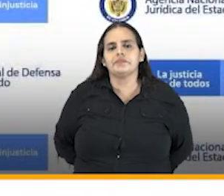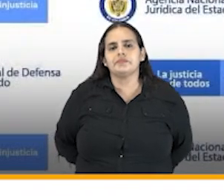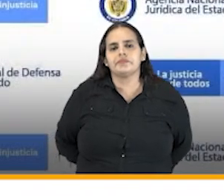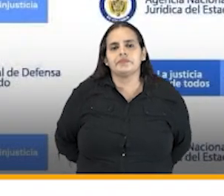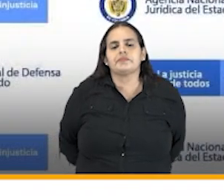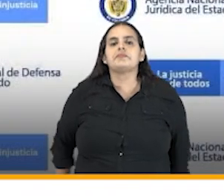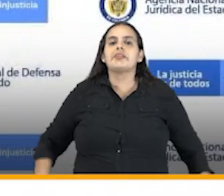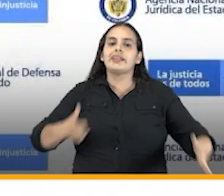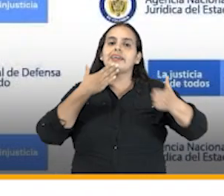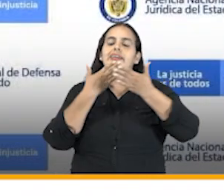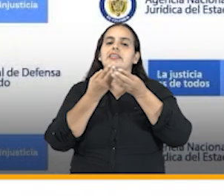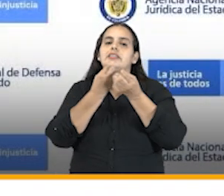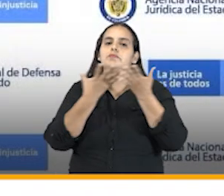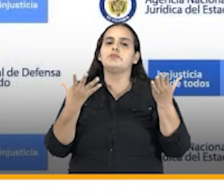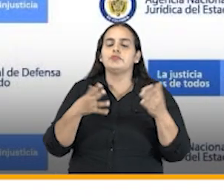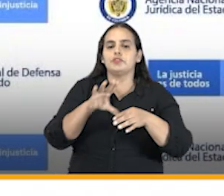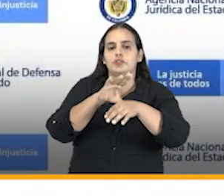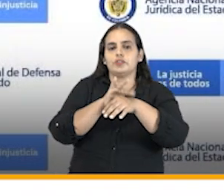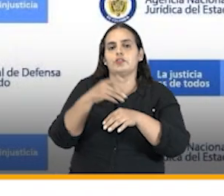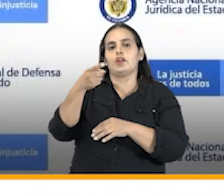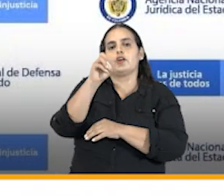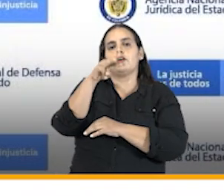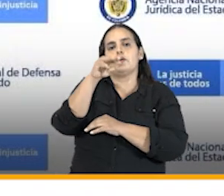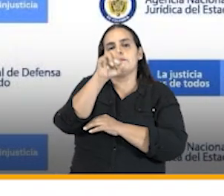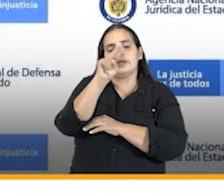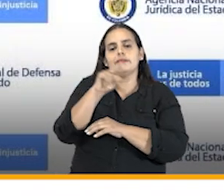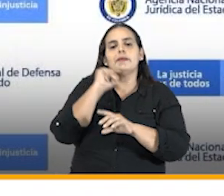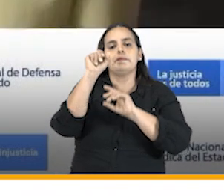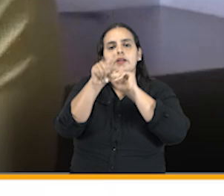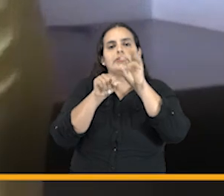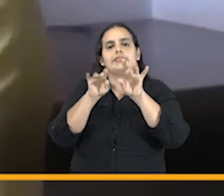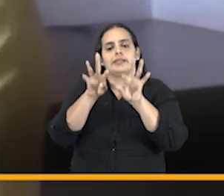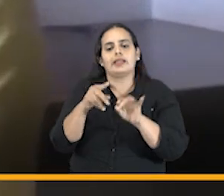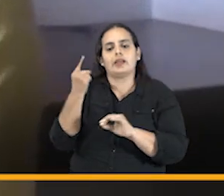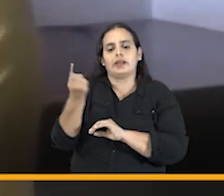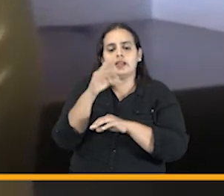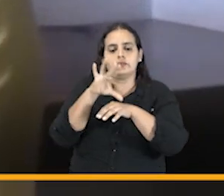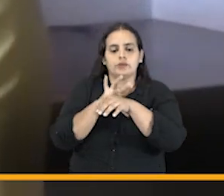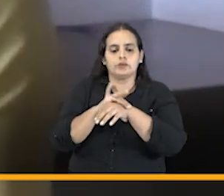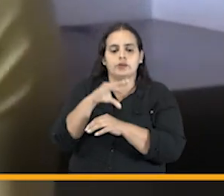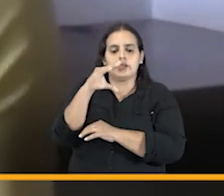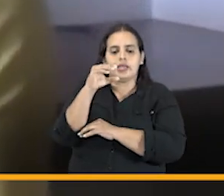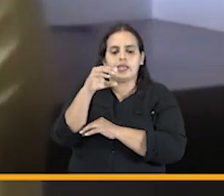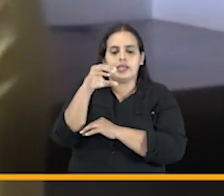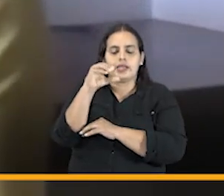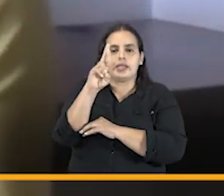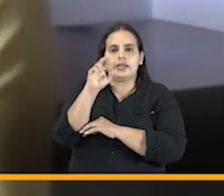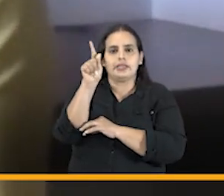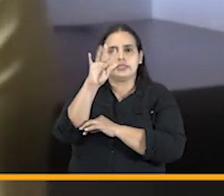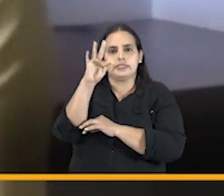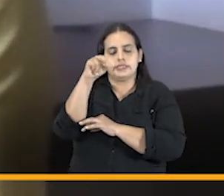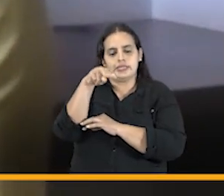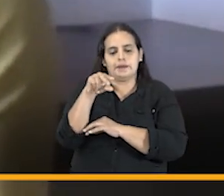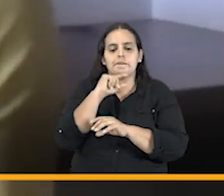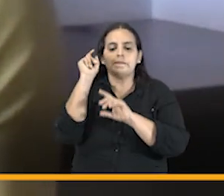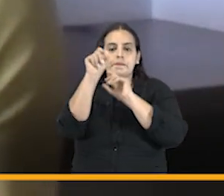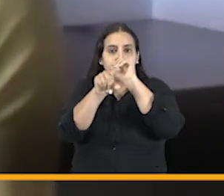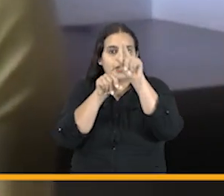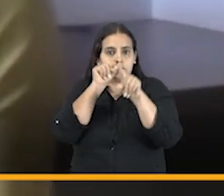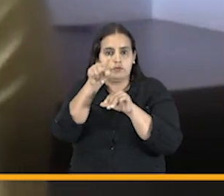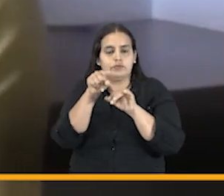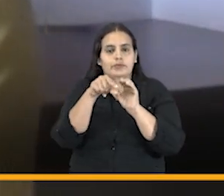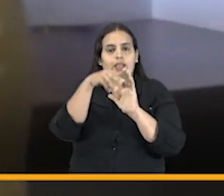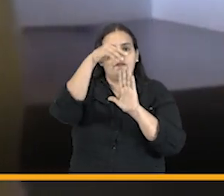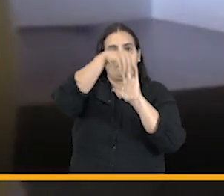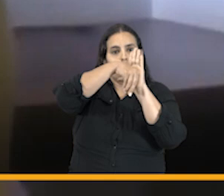muchas gracias doctor gómez tenemos una pregunta para el secretario general doctor christian stapler nos preguntan a través del